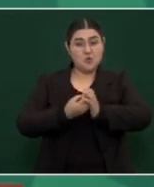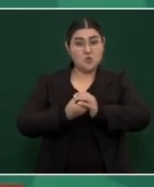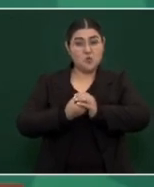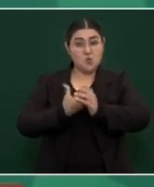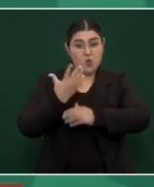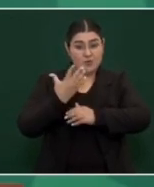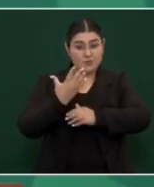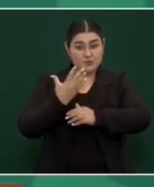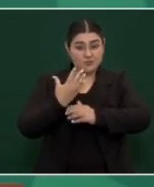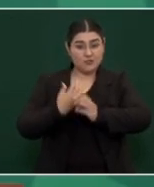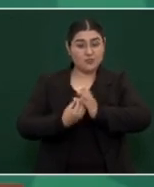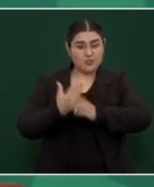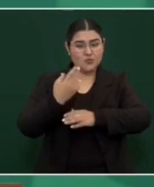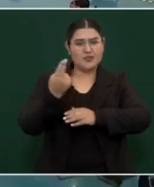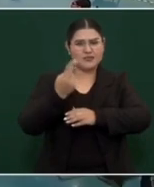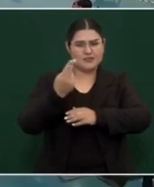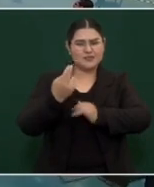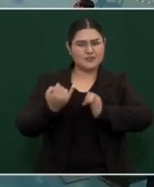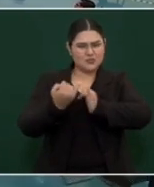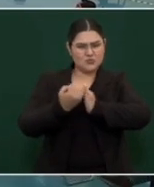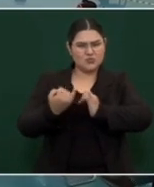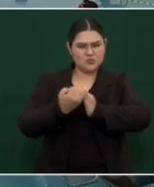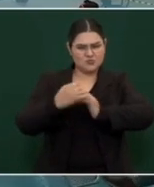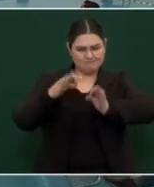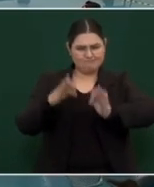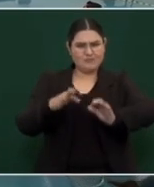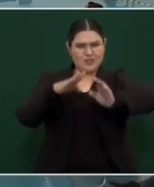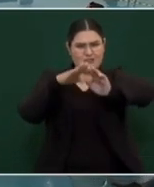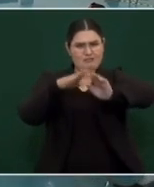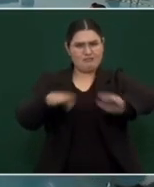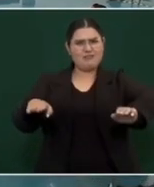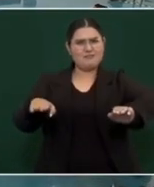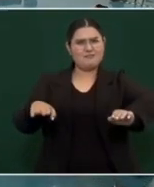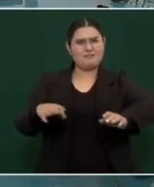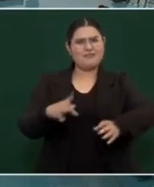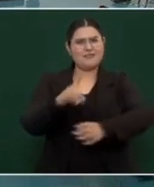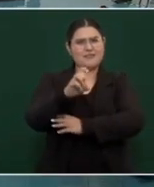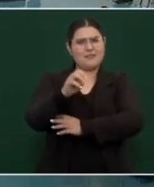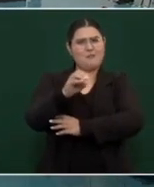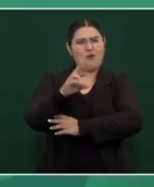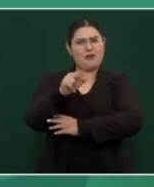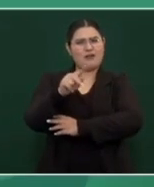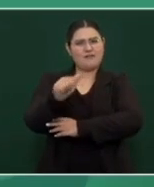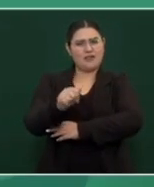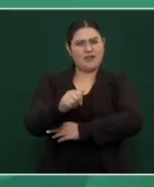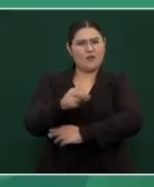demócratas, auténticos, gente honesta,